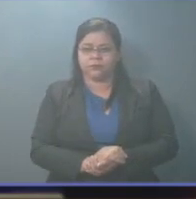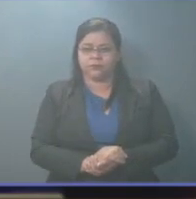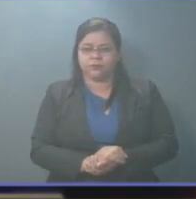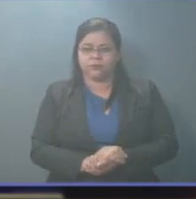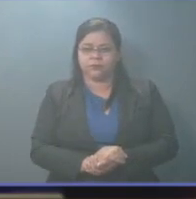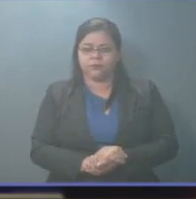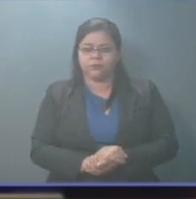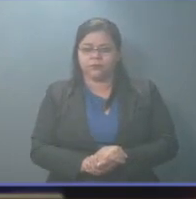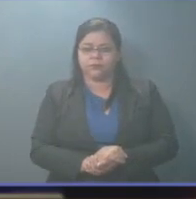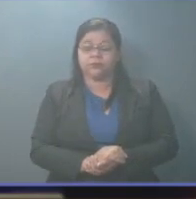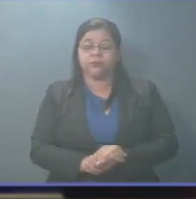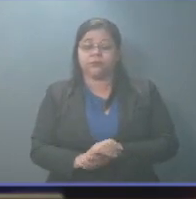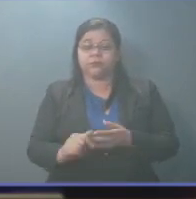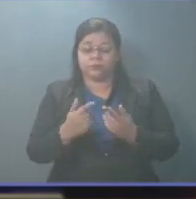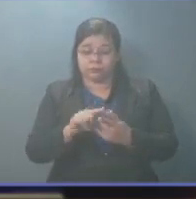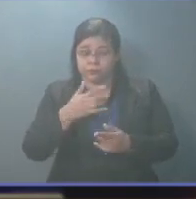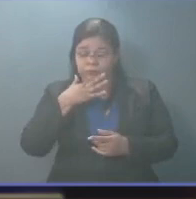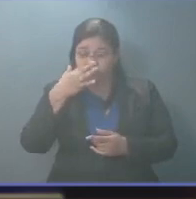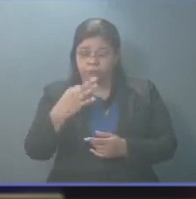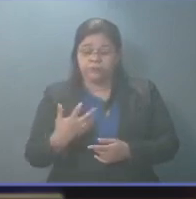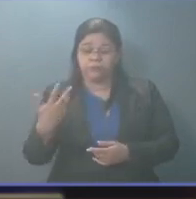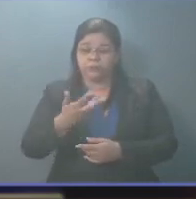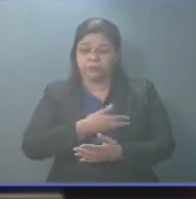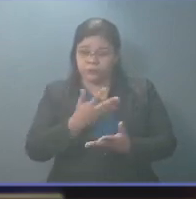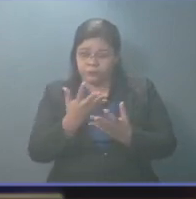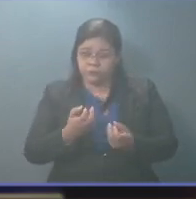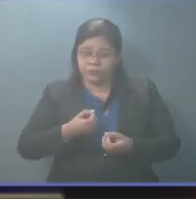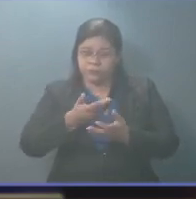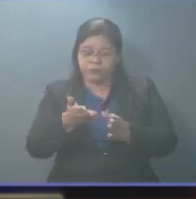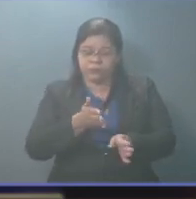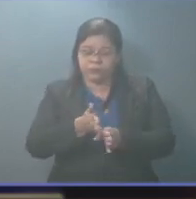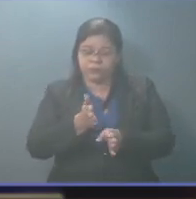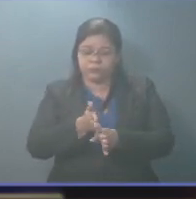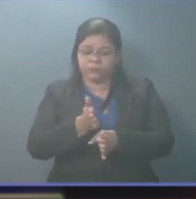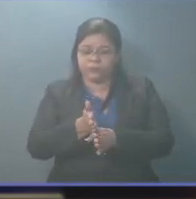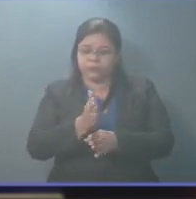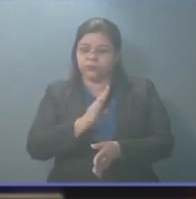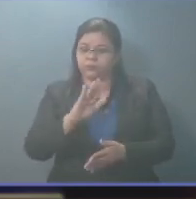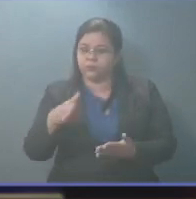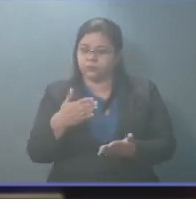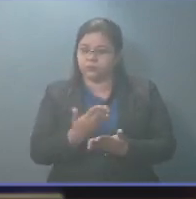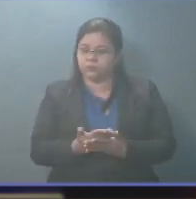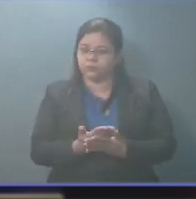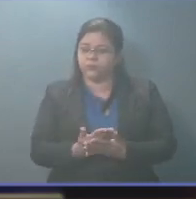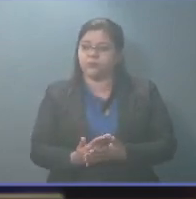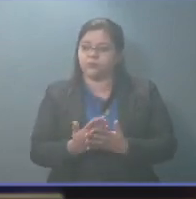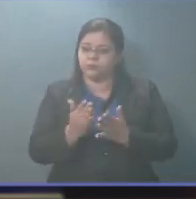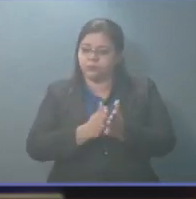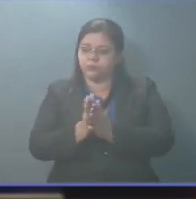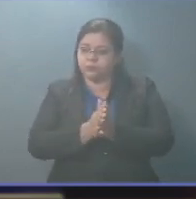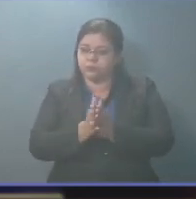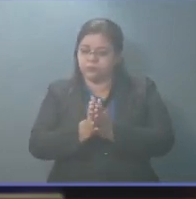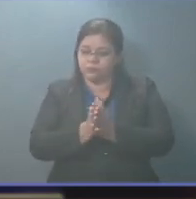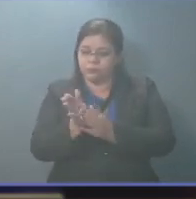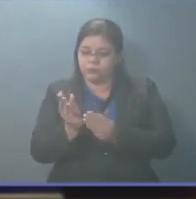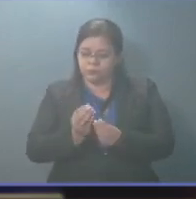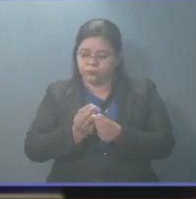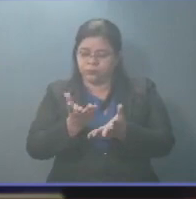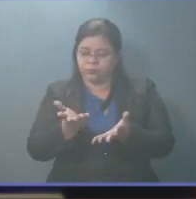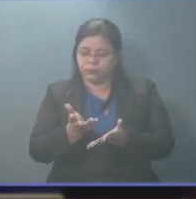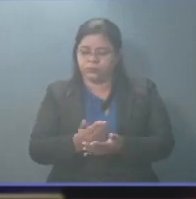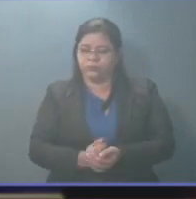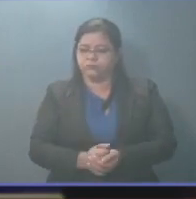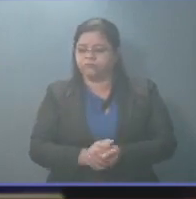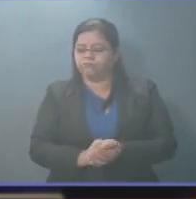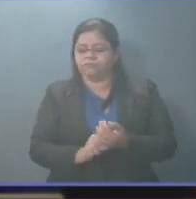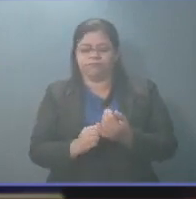La verdad que les agradecemos a todos estos profesionales que demostraron interés. No ha sido